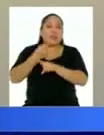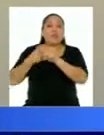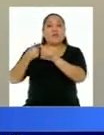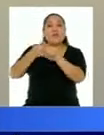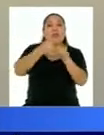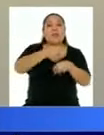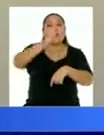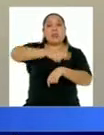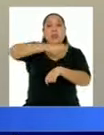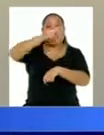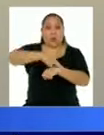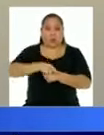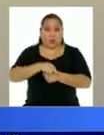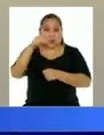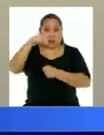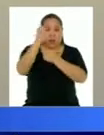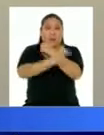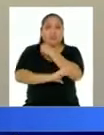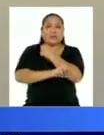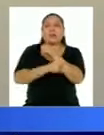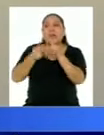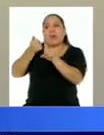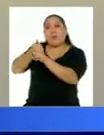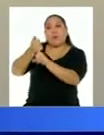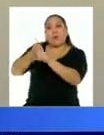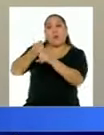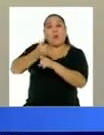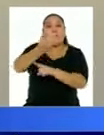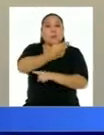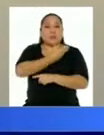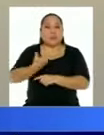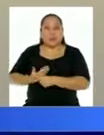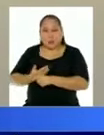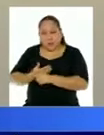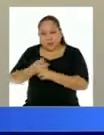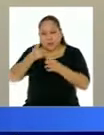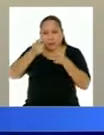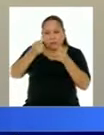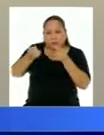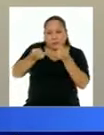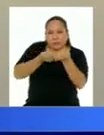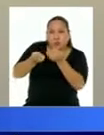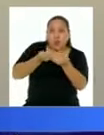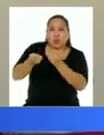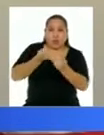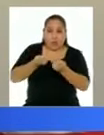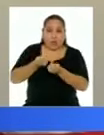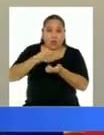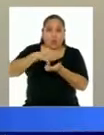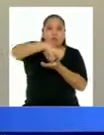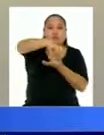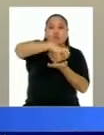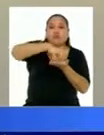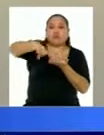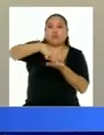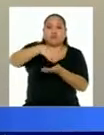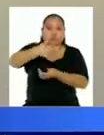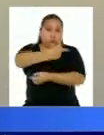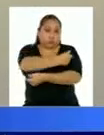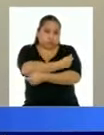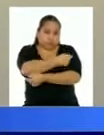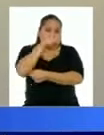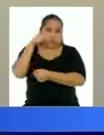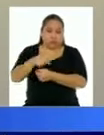y es el propio presidente Francisco Sagasti quien está encabezando comitivas de entrega en varias de estas regiones como